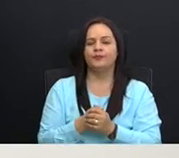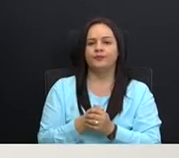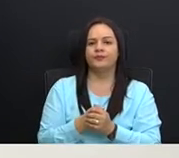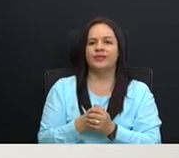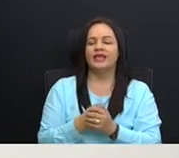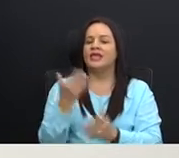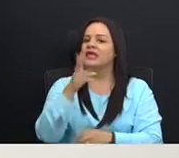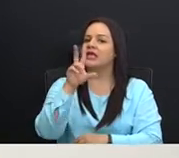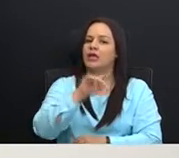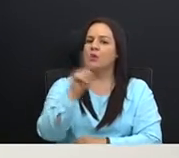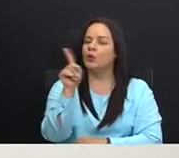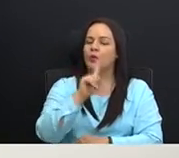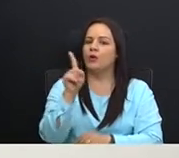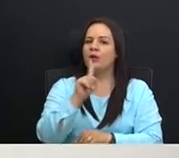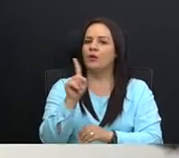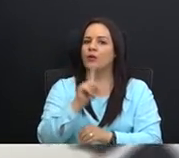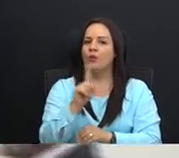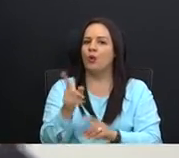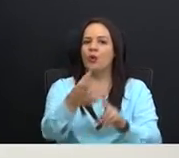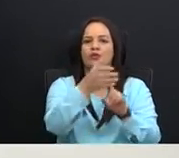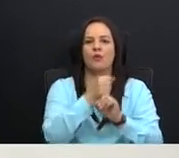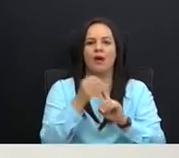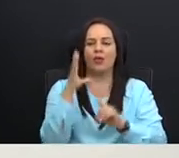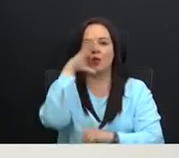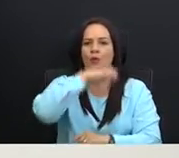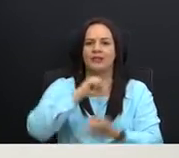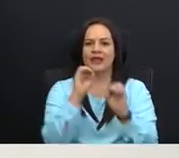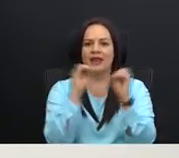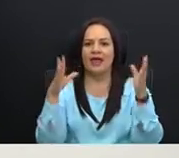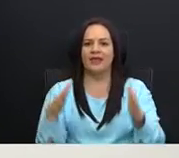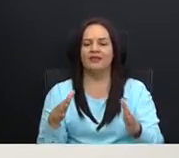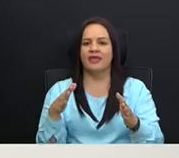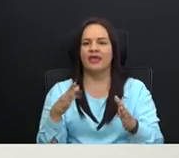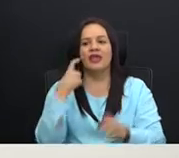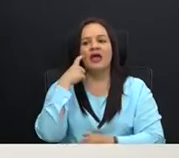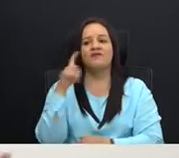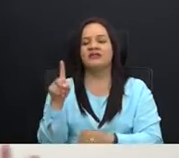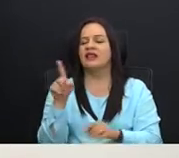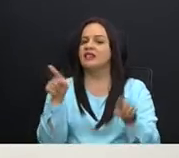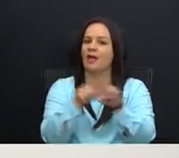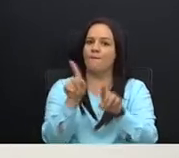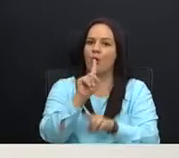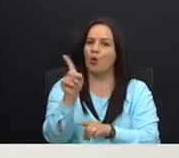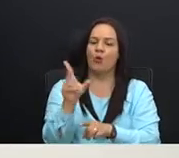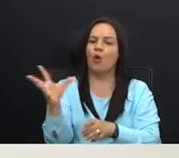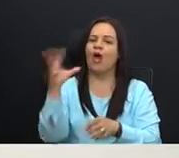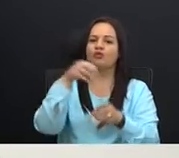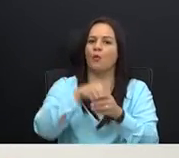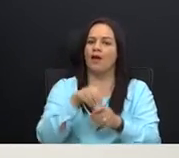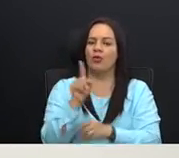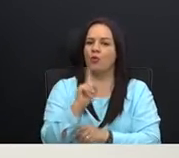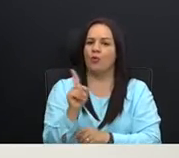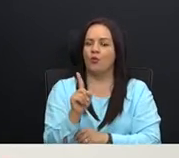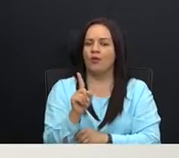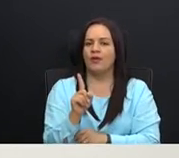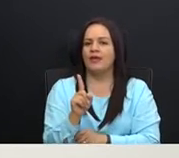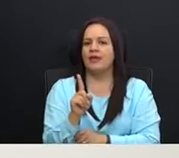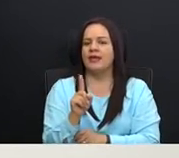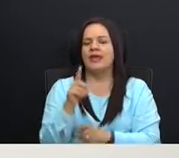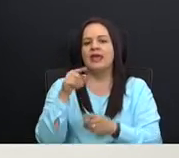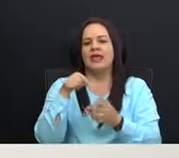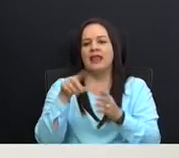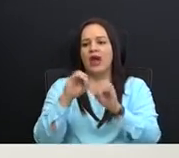y que no la ha tomado en cuenta nadie, ni siquiera la Fiscalía. En la organización maquiavélica de todo